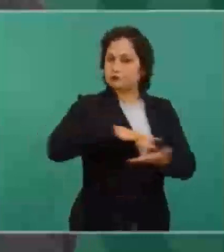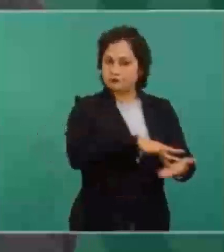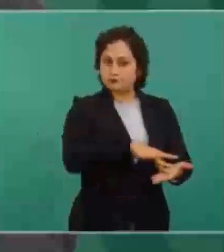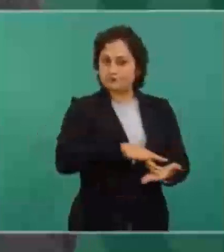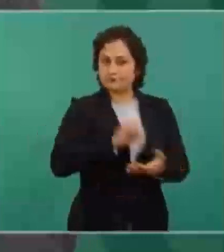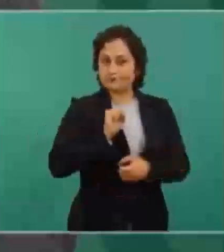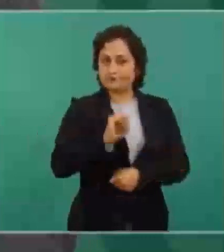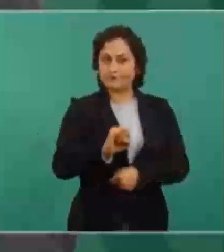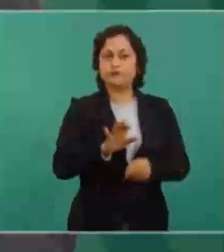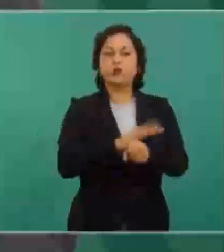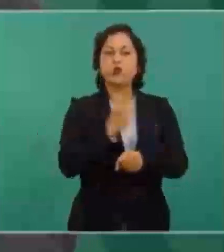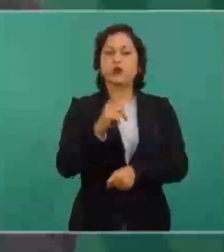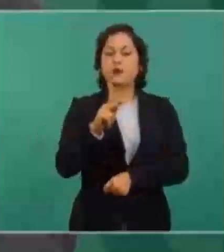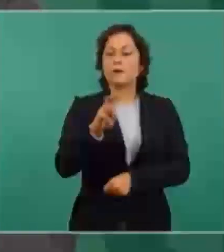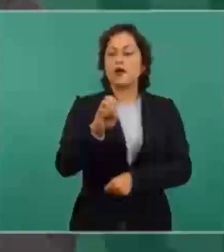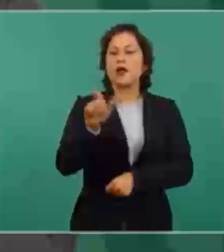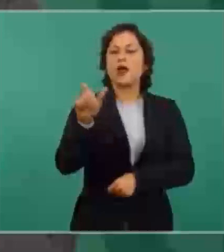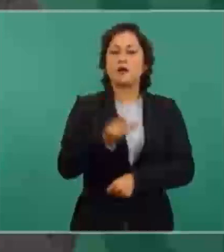soberana,